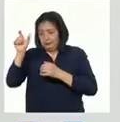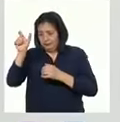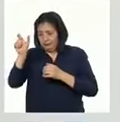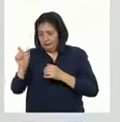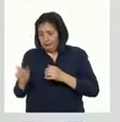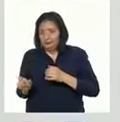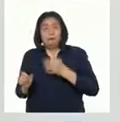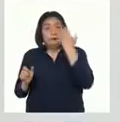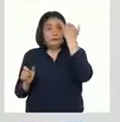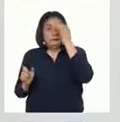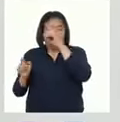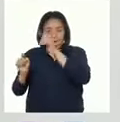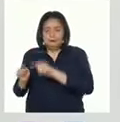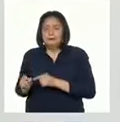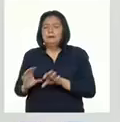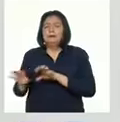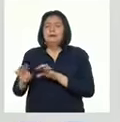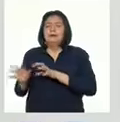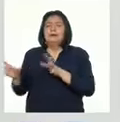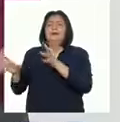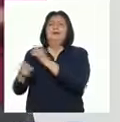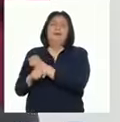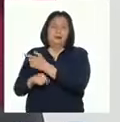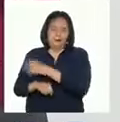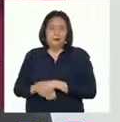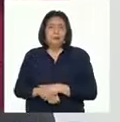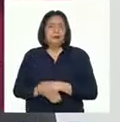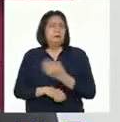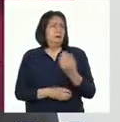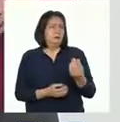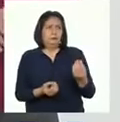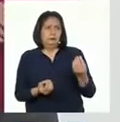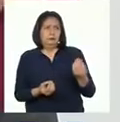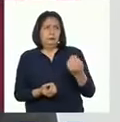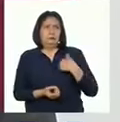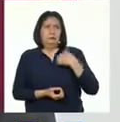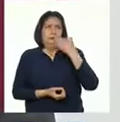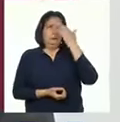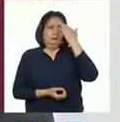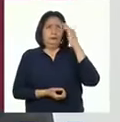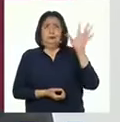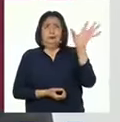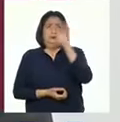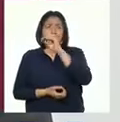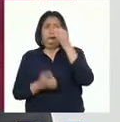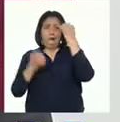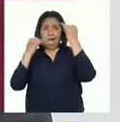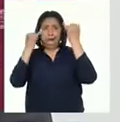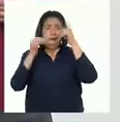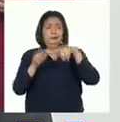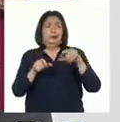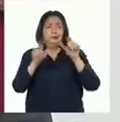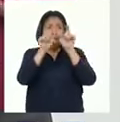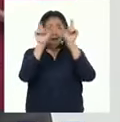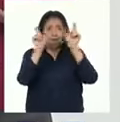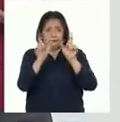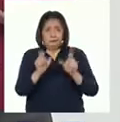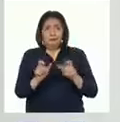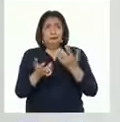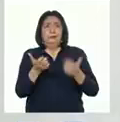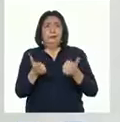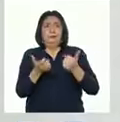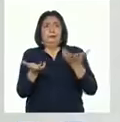Con estas ideas, elaboraremos el resumen. ¿Y cómo sé cuál de todas las ideas que están en el párrafo es la idea